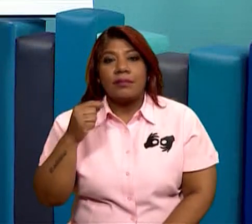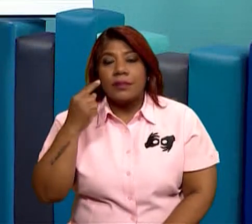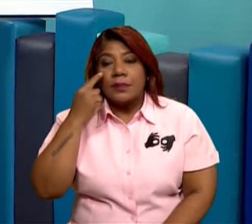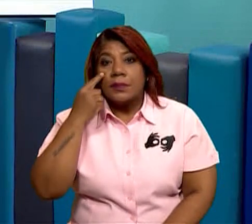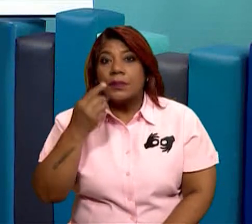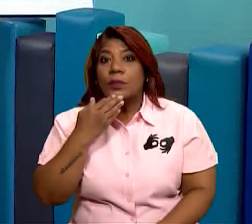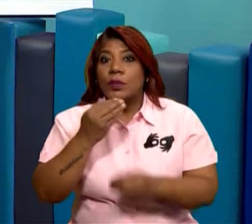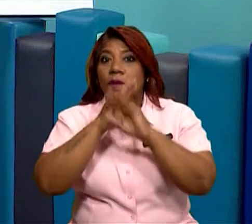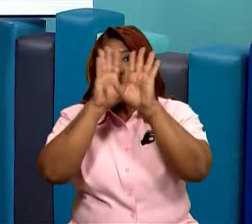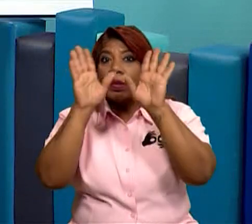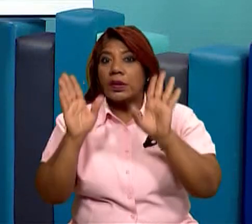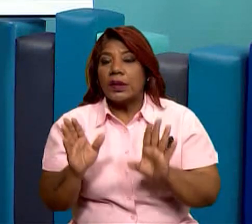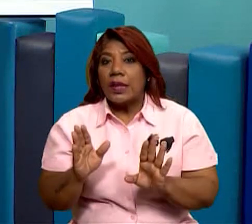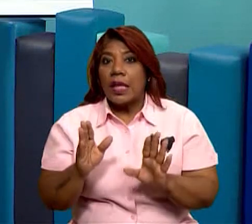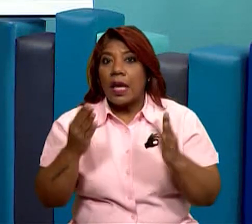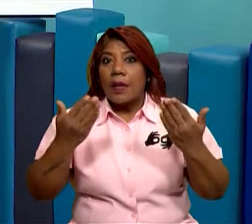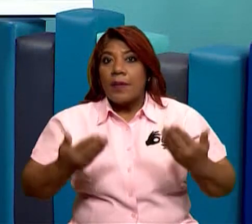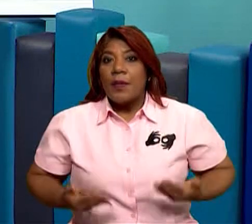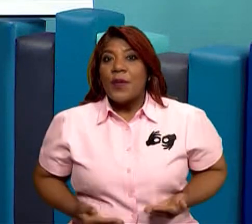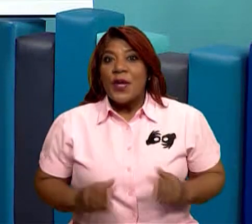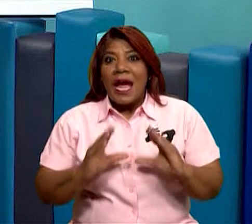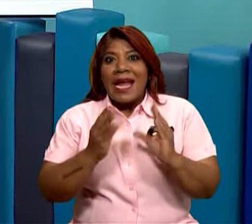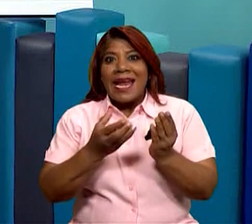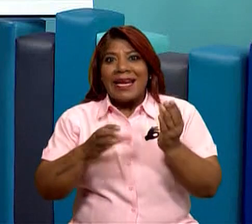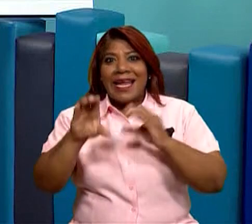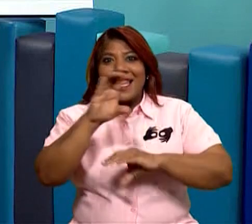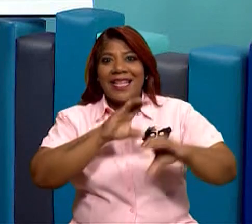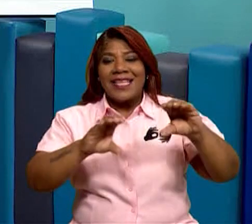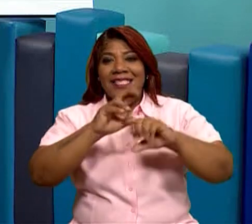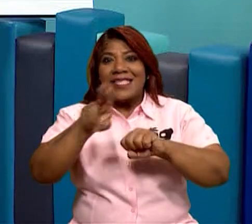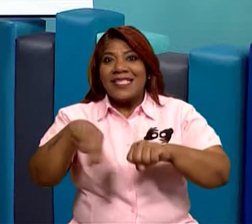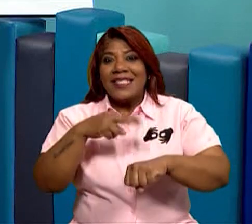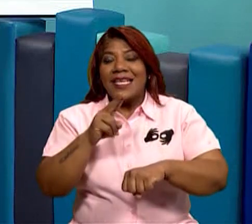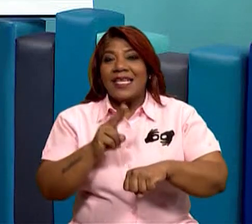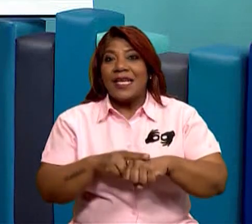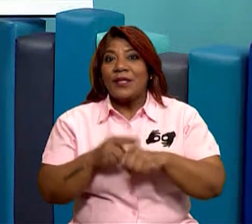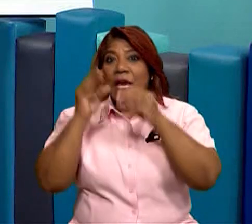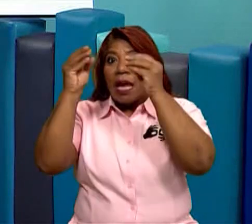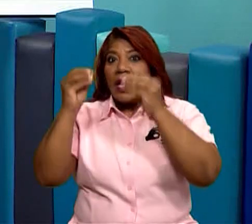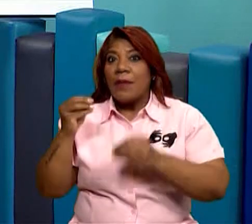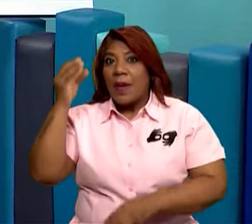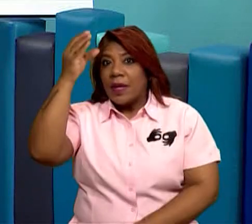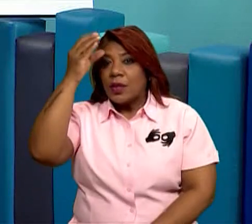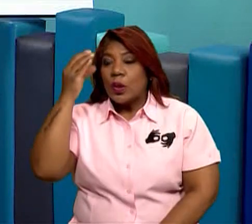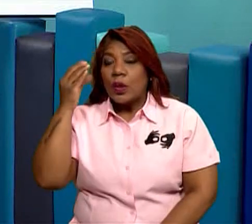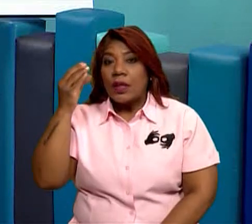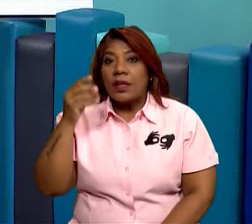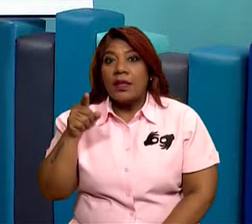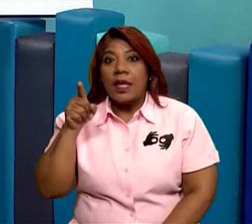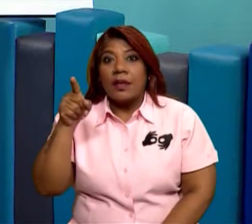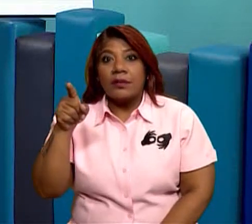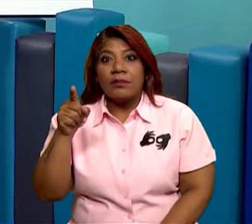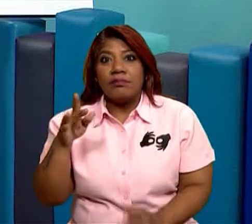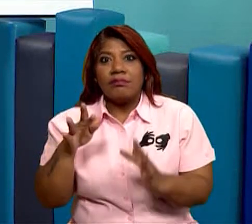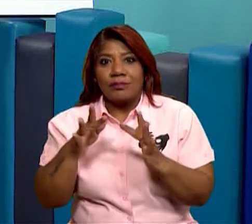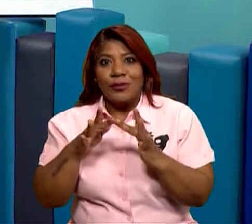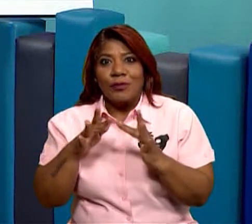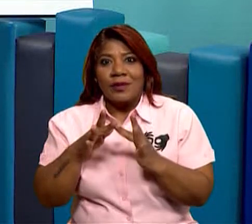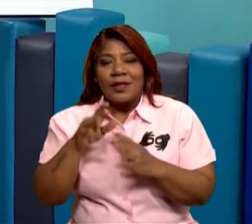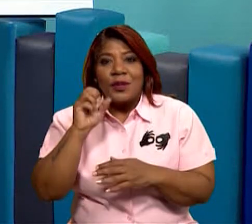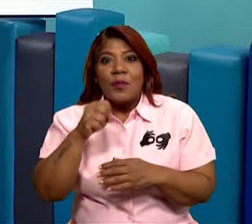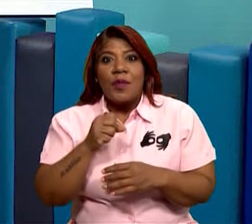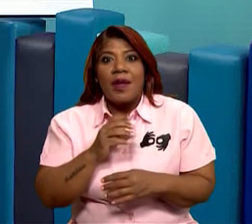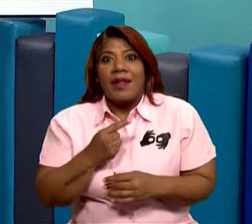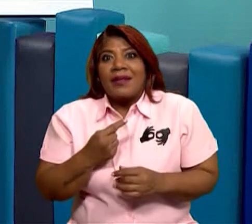buenos días. Bienvenido a la clase de Ciencias Naturales. Soy el maestro Cristian de Gracia. Ya nos hemos puesto en contacto para ver, nos